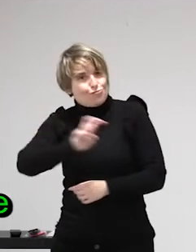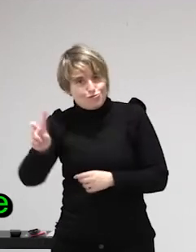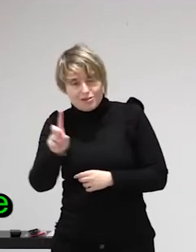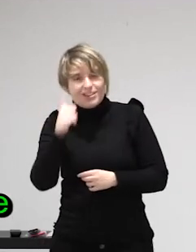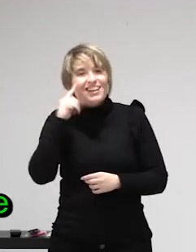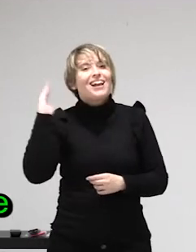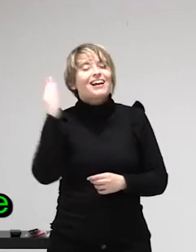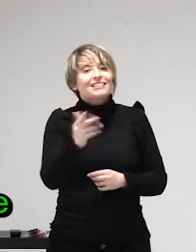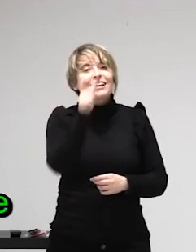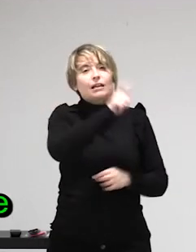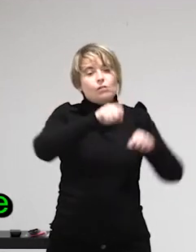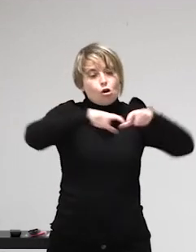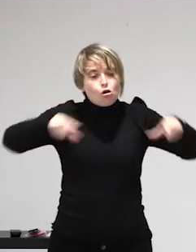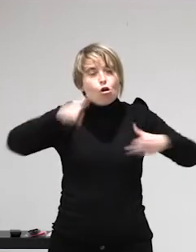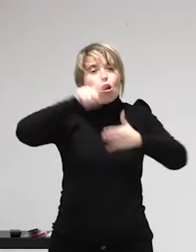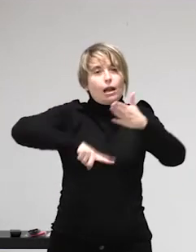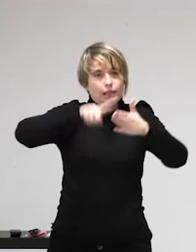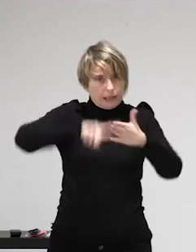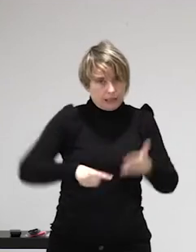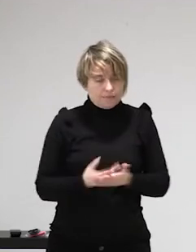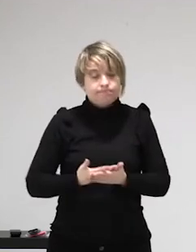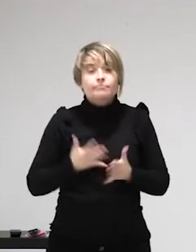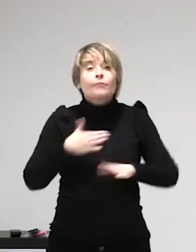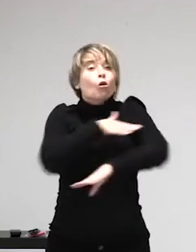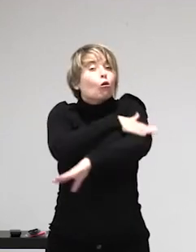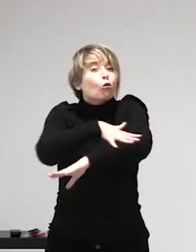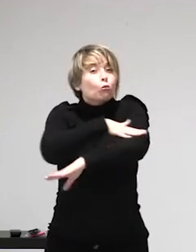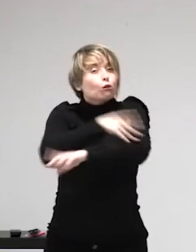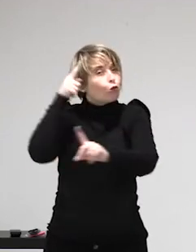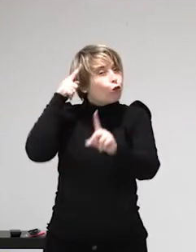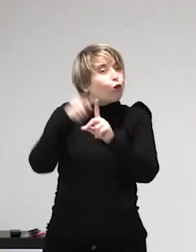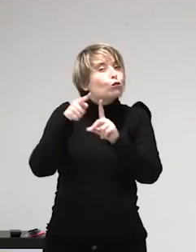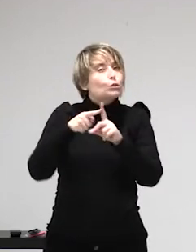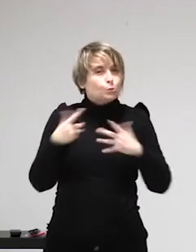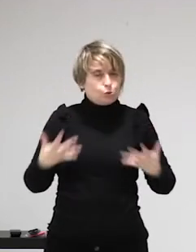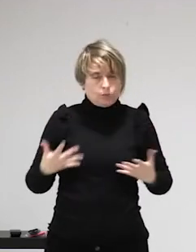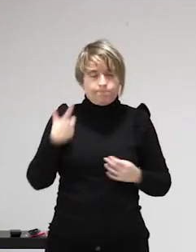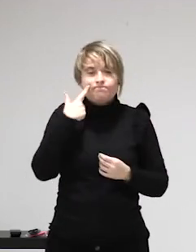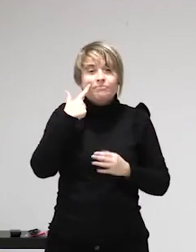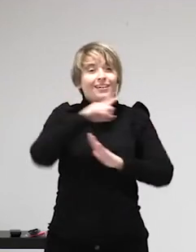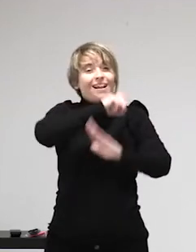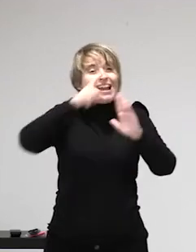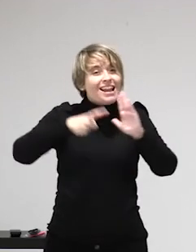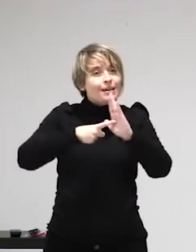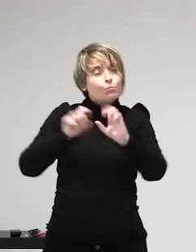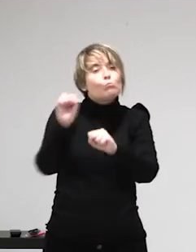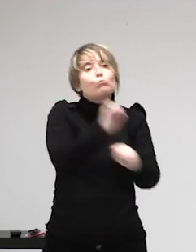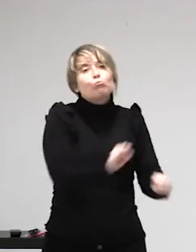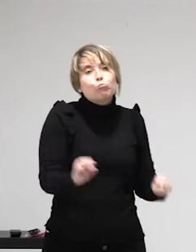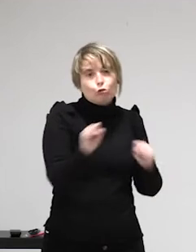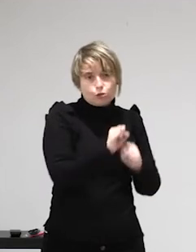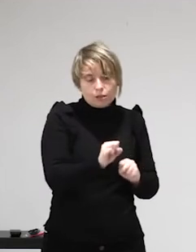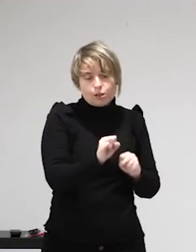tanto se mete ciertos sectores de feminismo pues ella fue la que miró por la integridad de las mujeres y por su